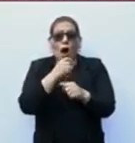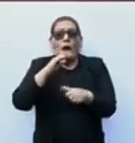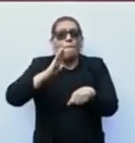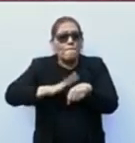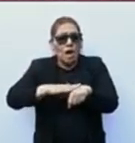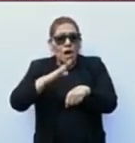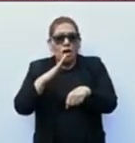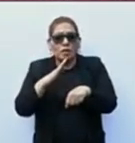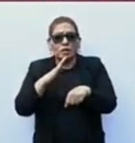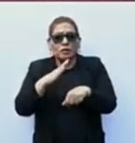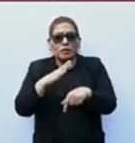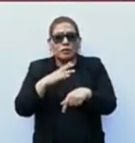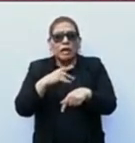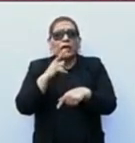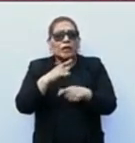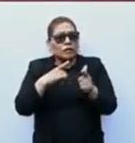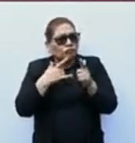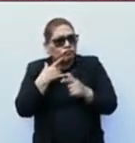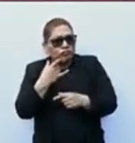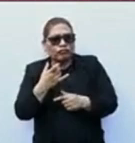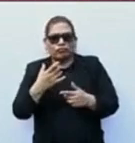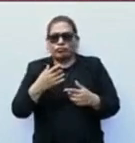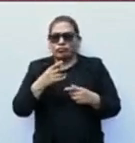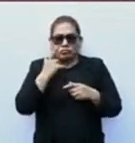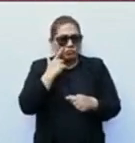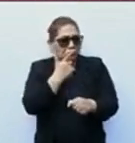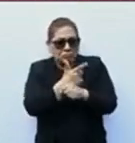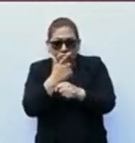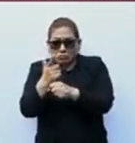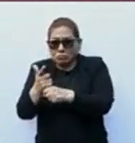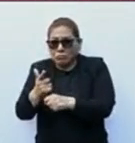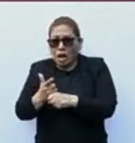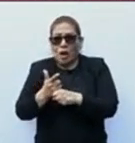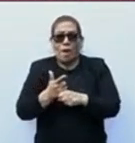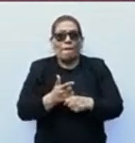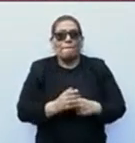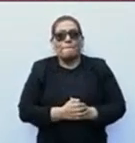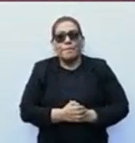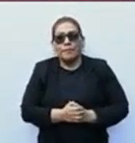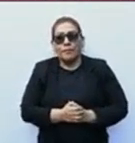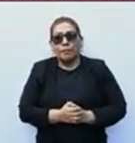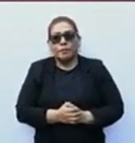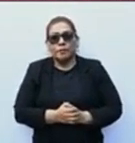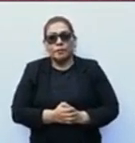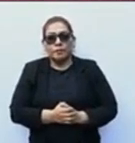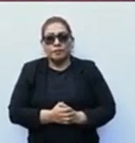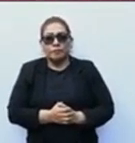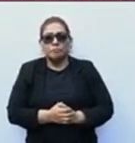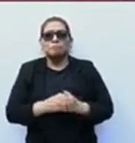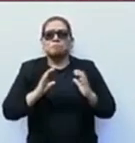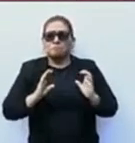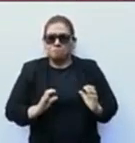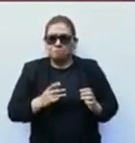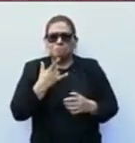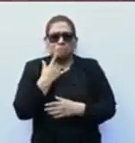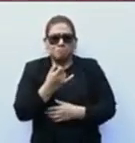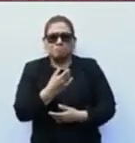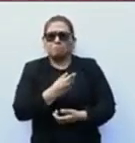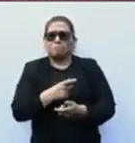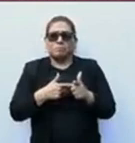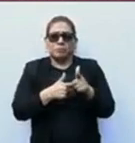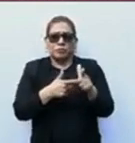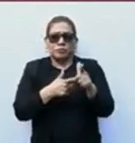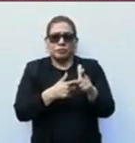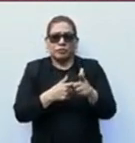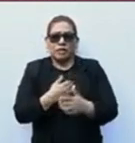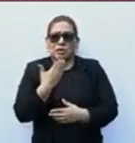con mucha fortaleza, porque ahora decíamos, Rigo y yo, que a ustedes, a muchos de ustedes se les ve